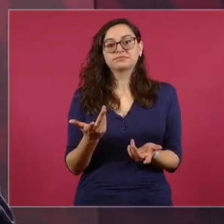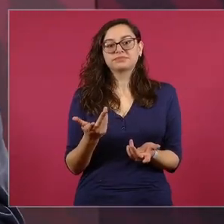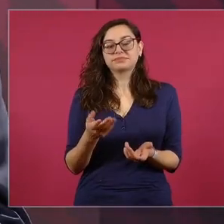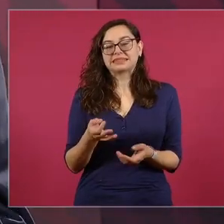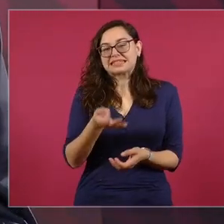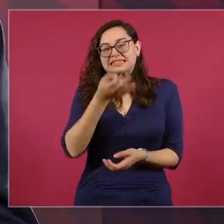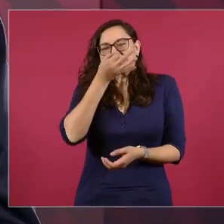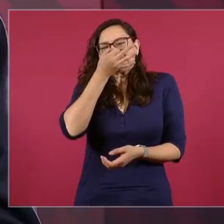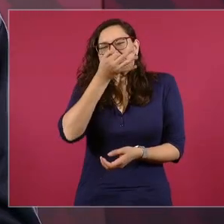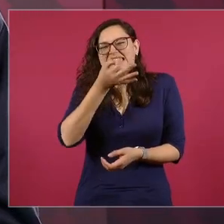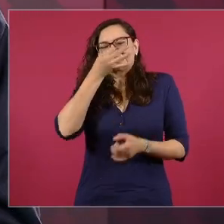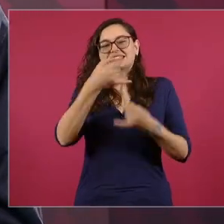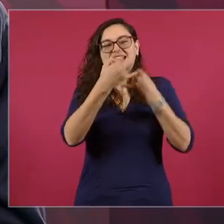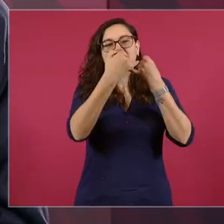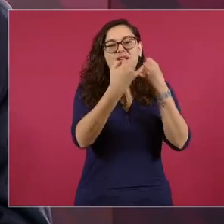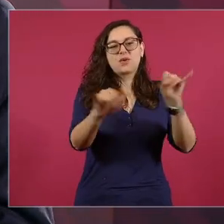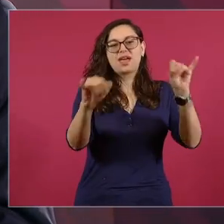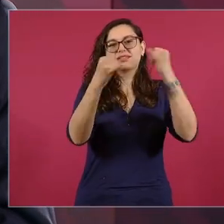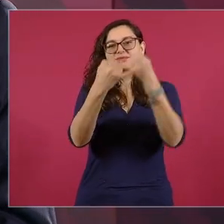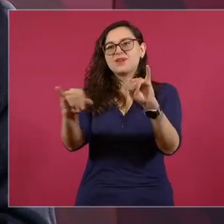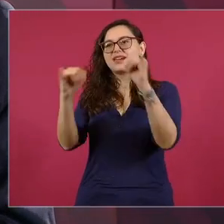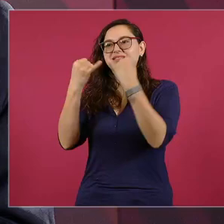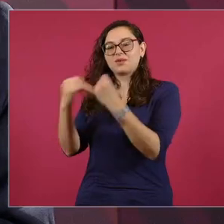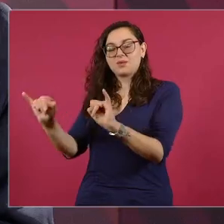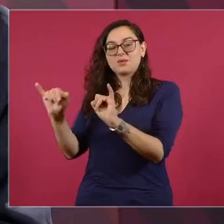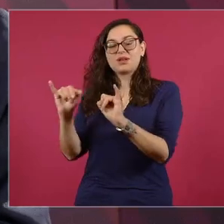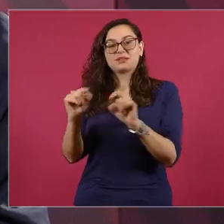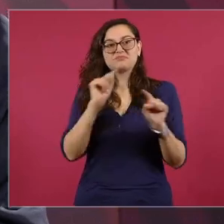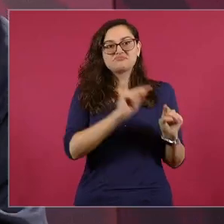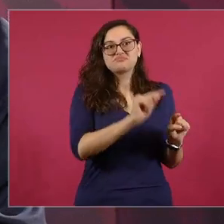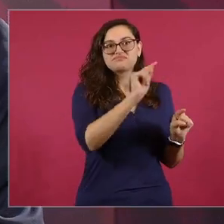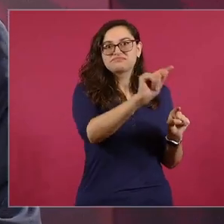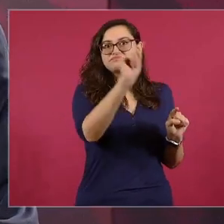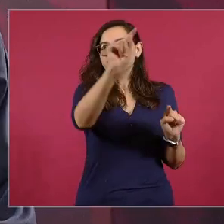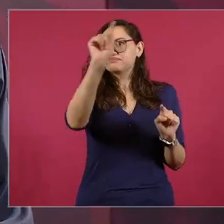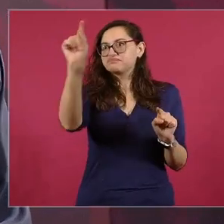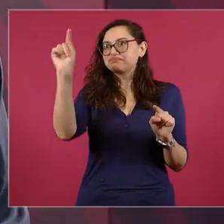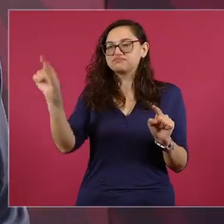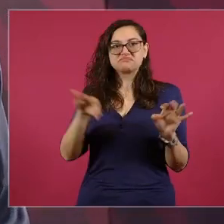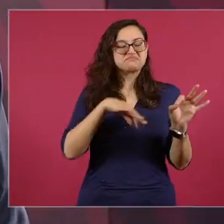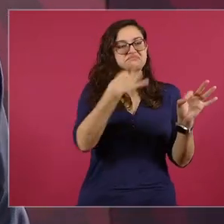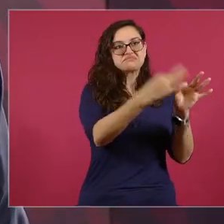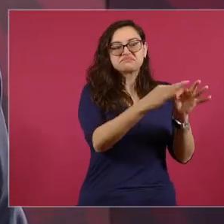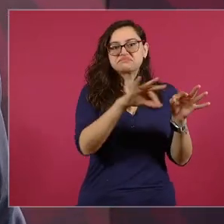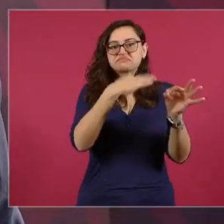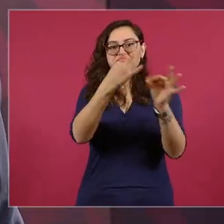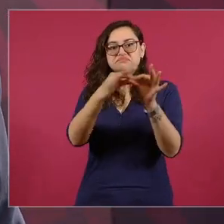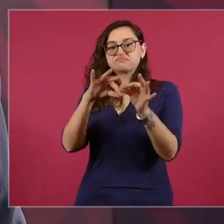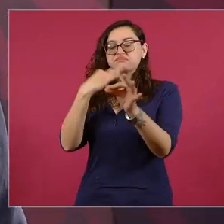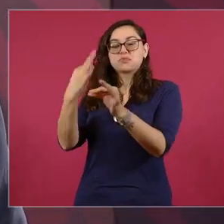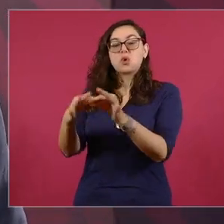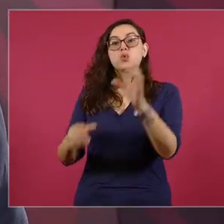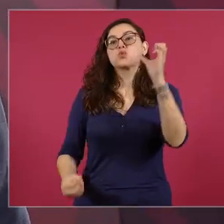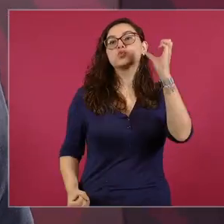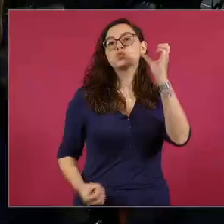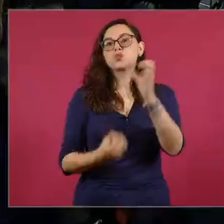blancas en los estados del programa